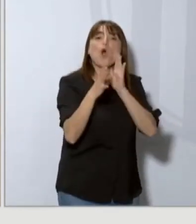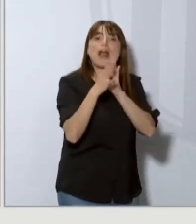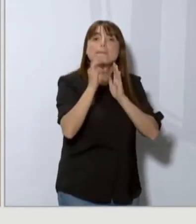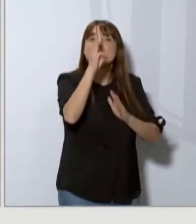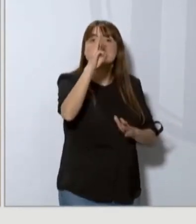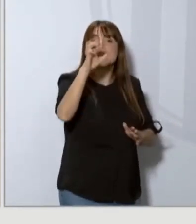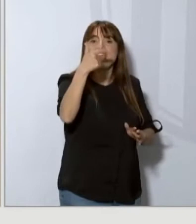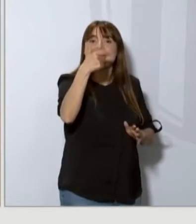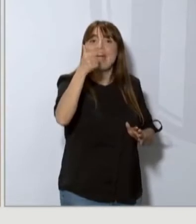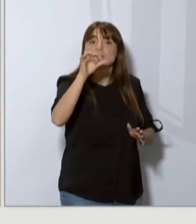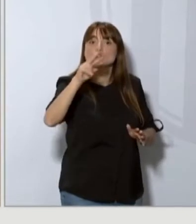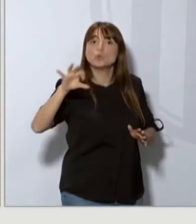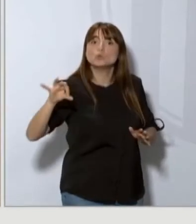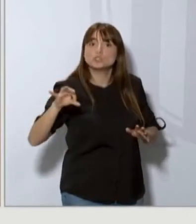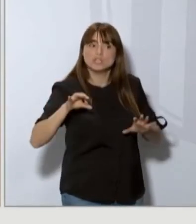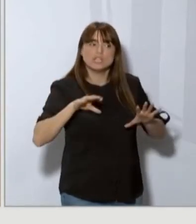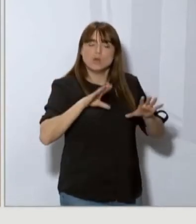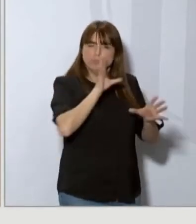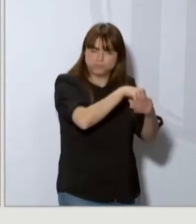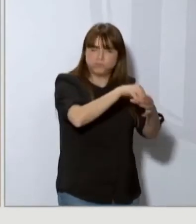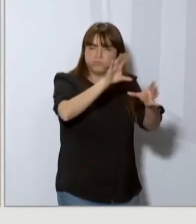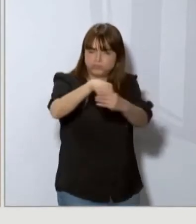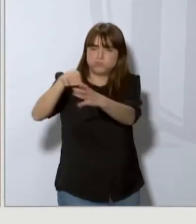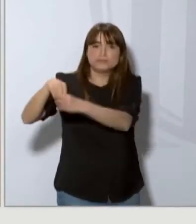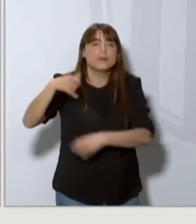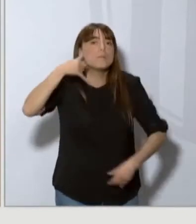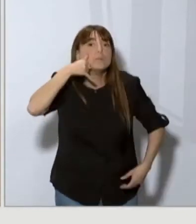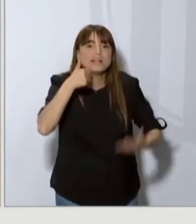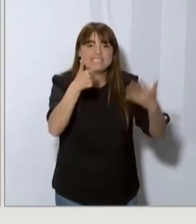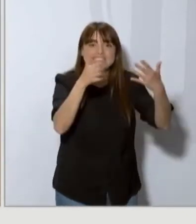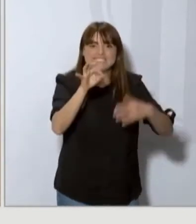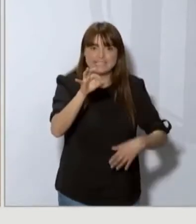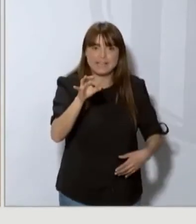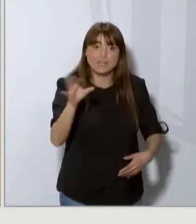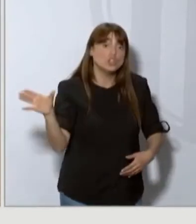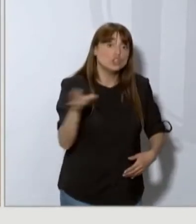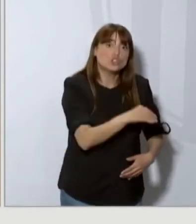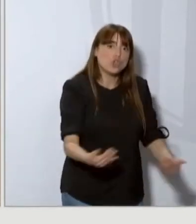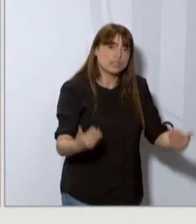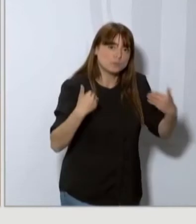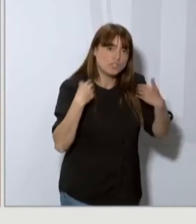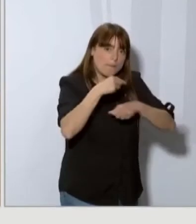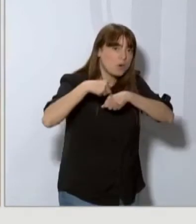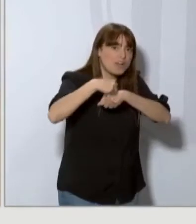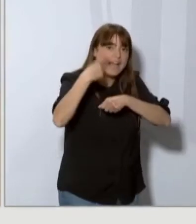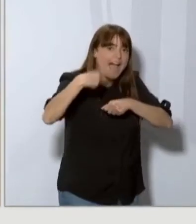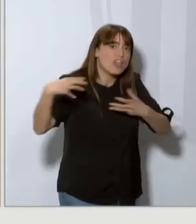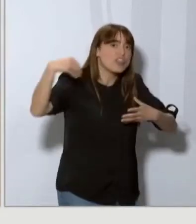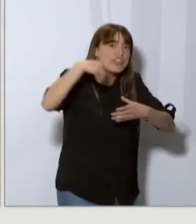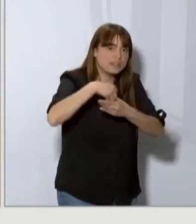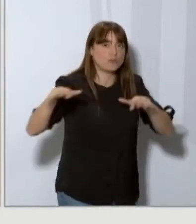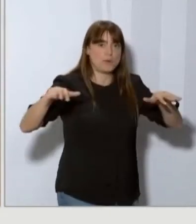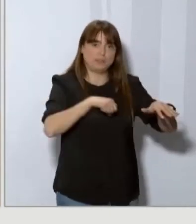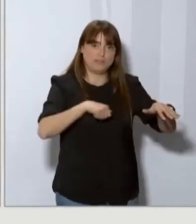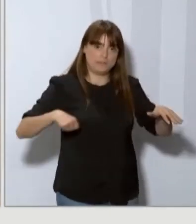conocimiento a día de hoy a nivel global. Más de 60 personas con responsabilidades políticas en los movimientos cívicos